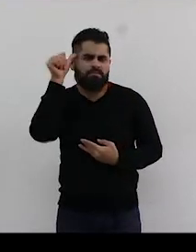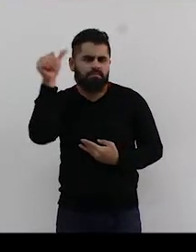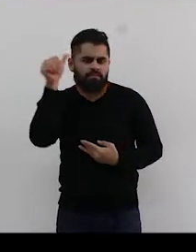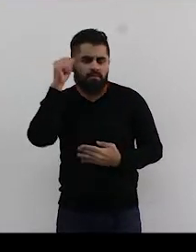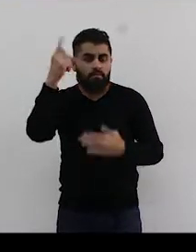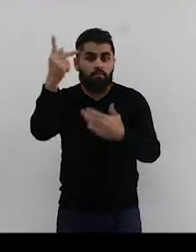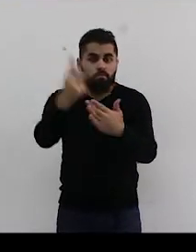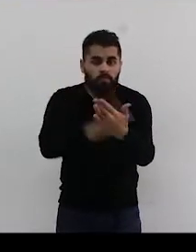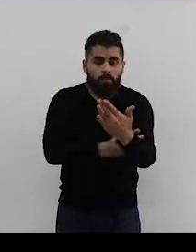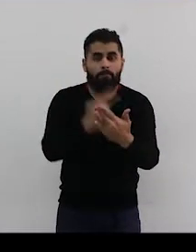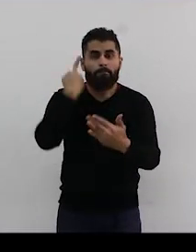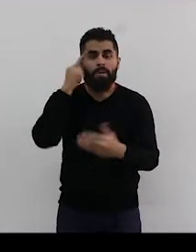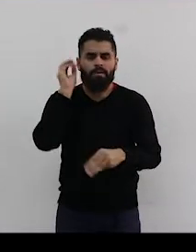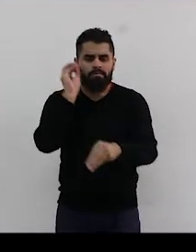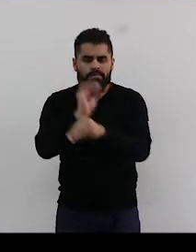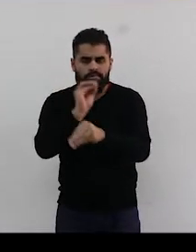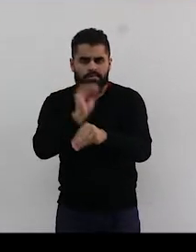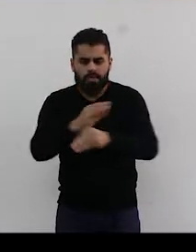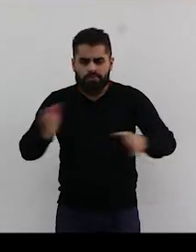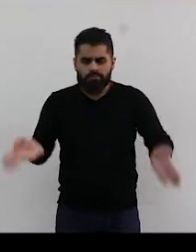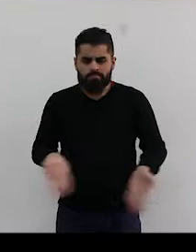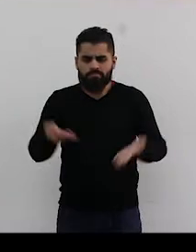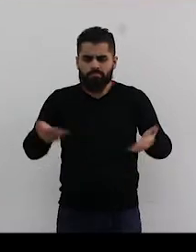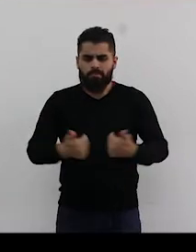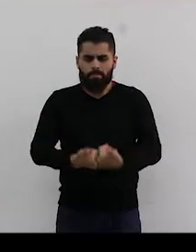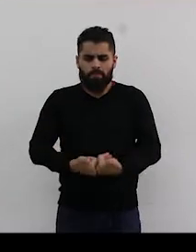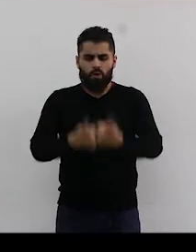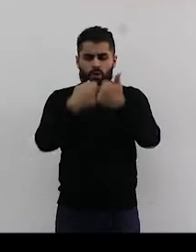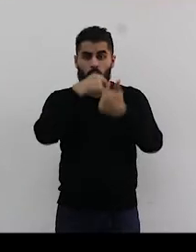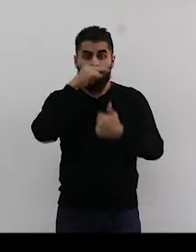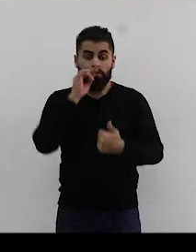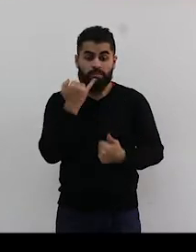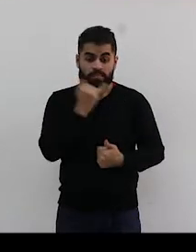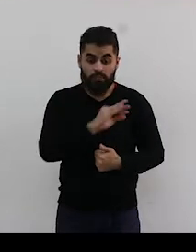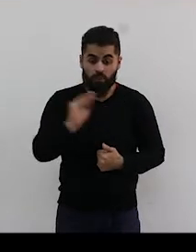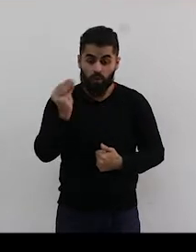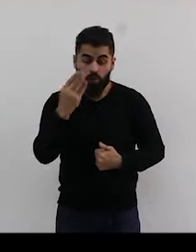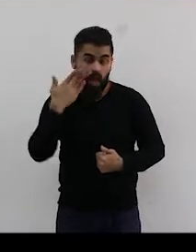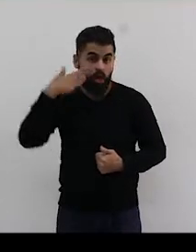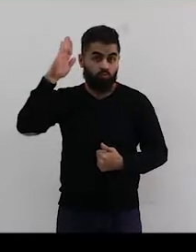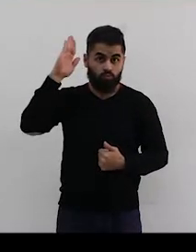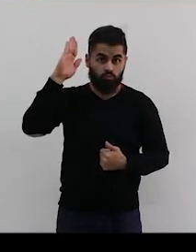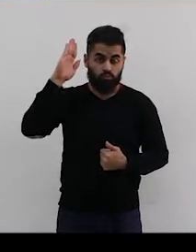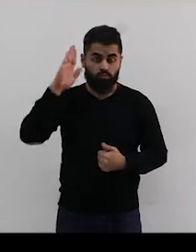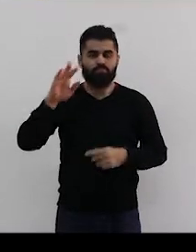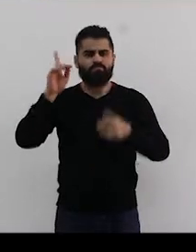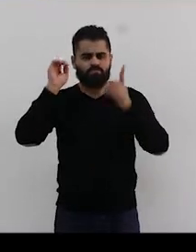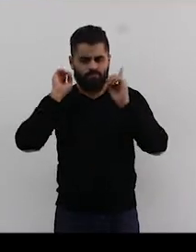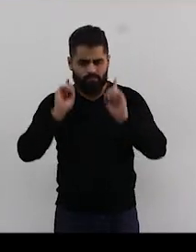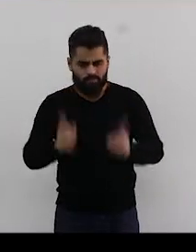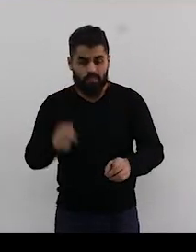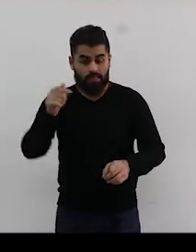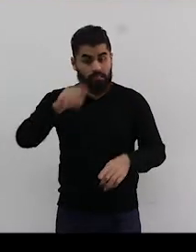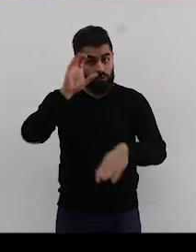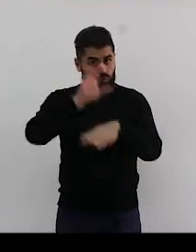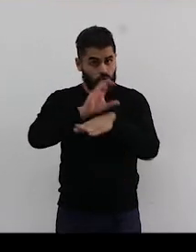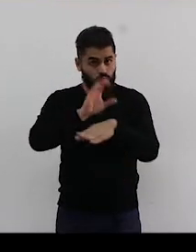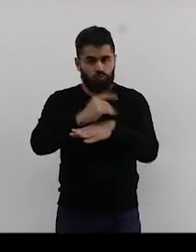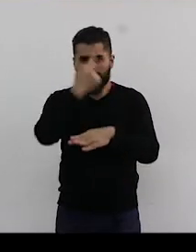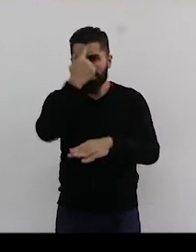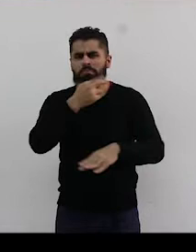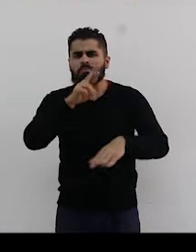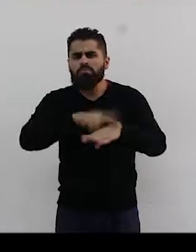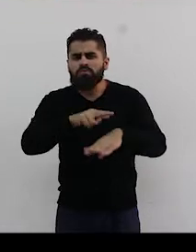educadores para el mejoramiento de los aprendizajes de niños, niñas, jóvenes y adultos del Paraguay, el programa de